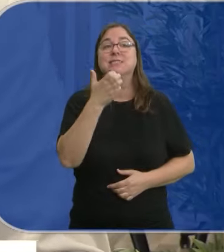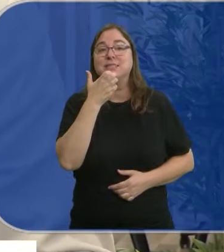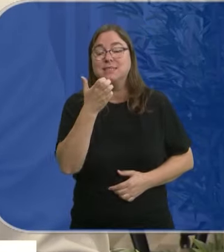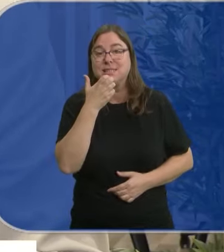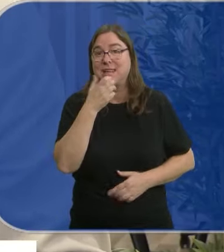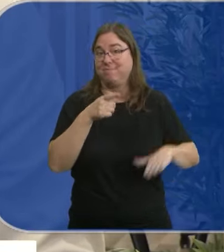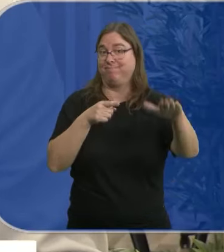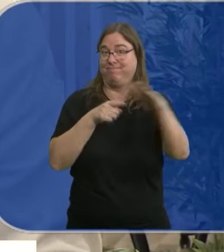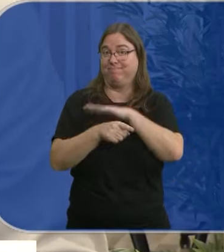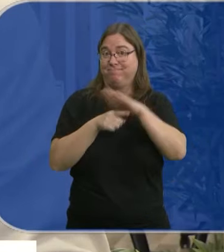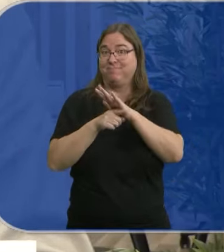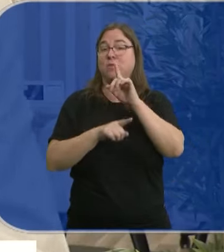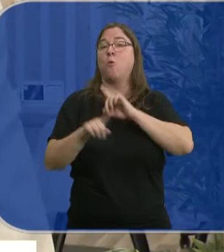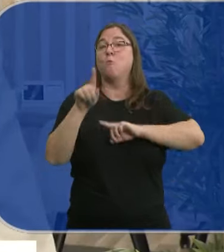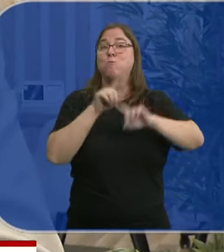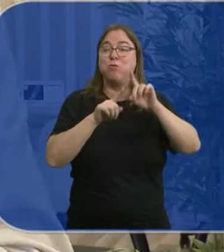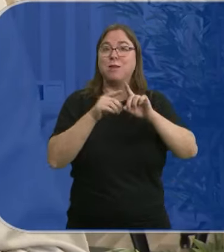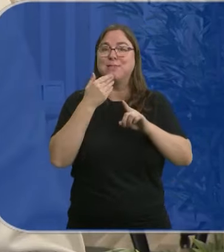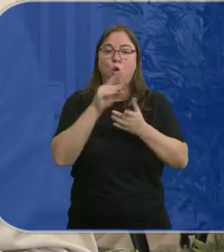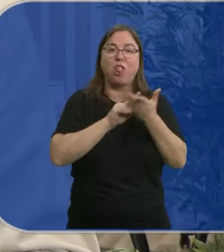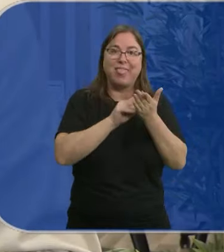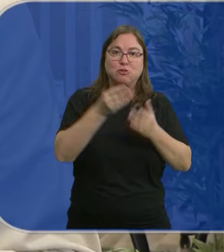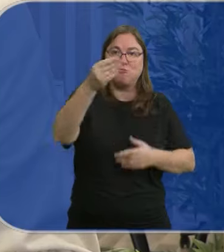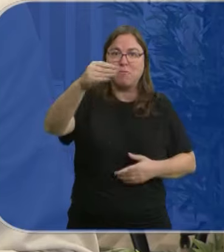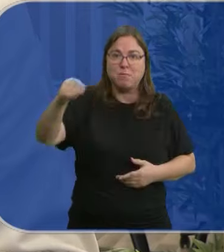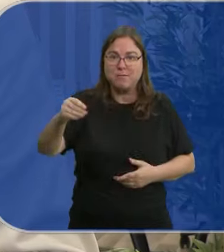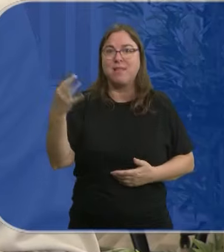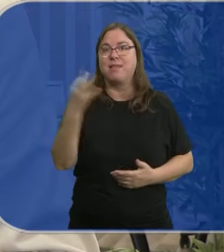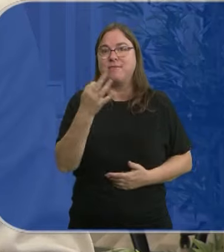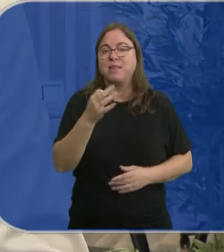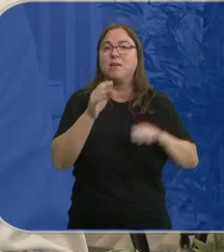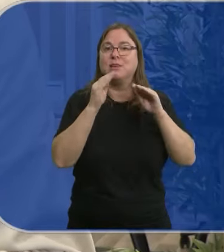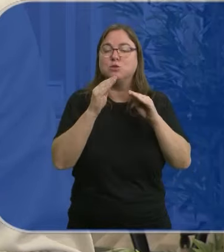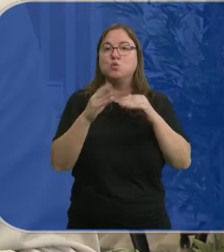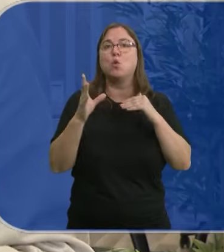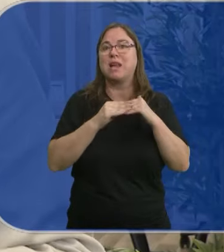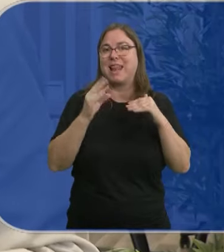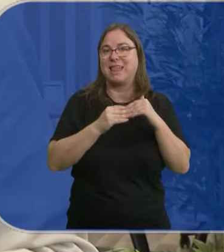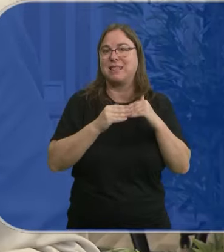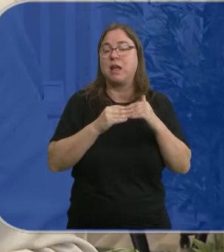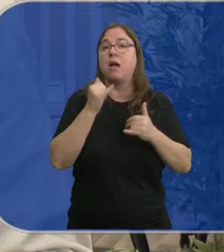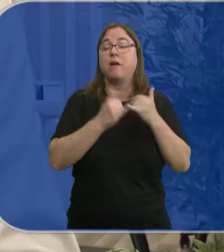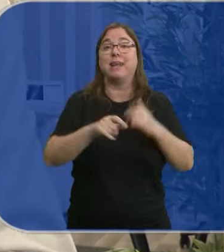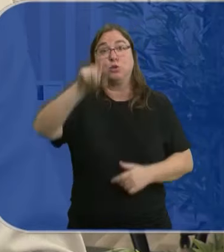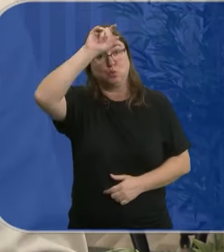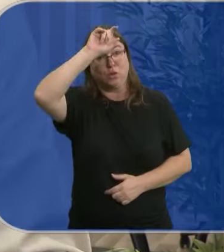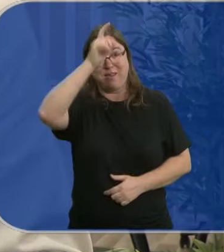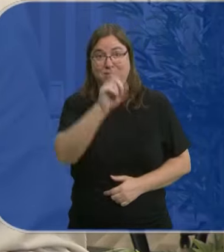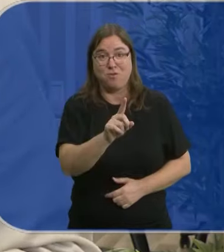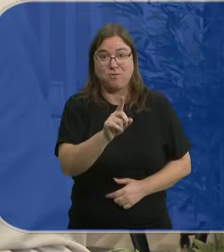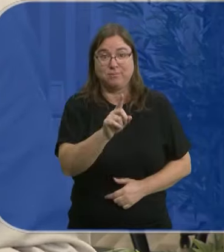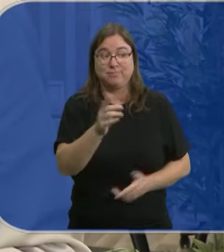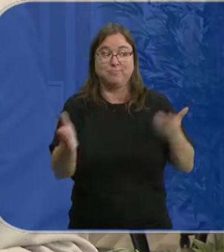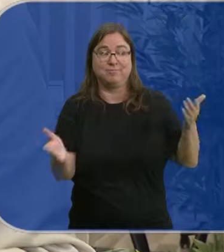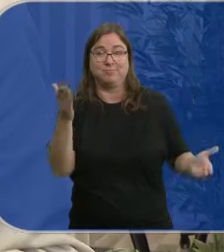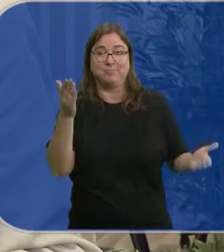lastramos con la dificultad de tener que tomar unos datos adicionales a mayores de sus clientes y a lo mejor en Turquía no tienen ese problema,